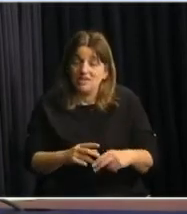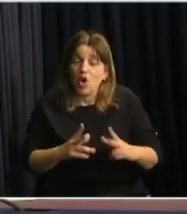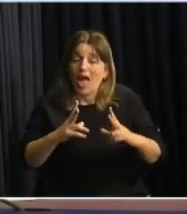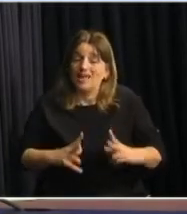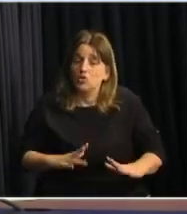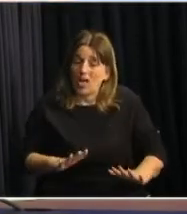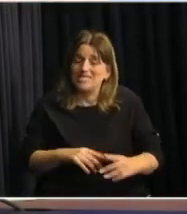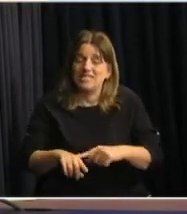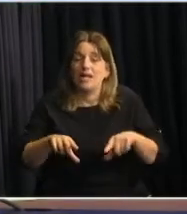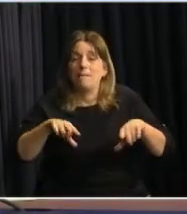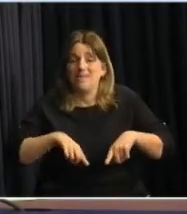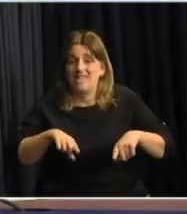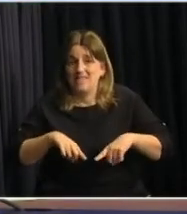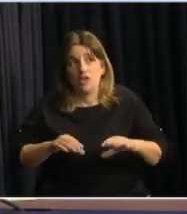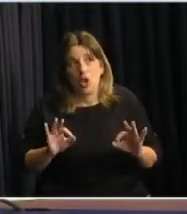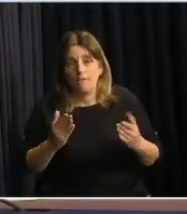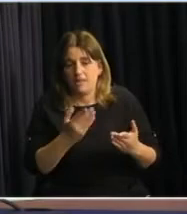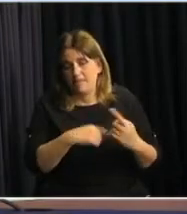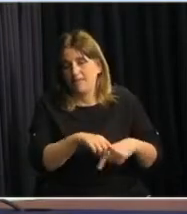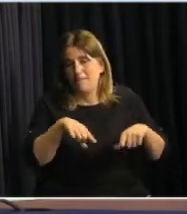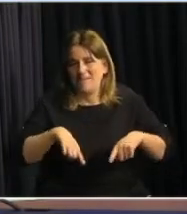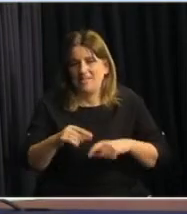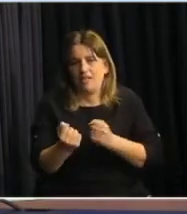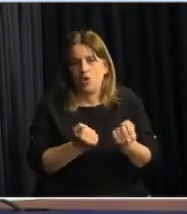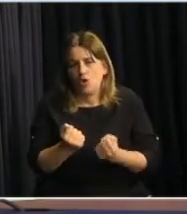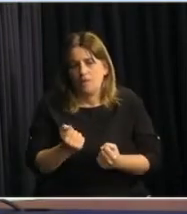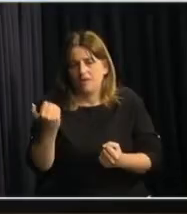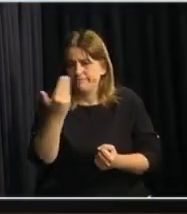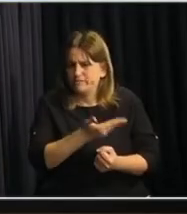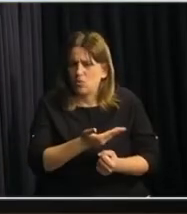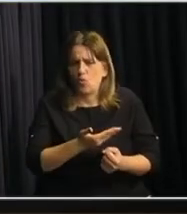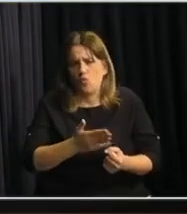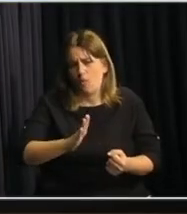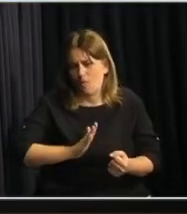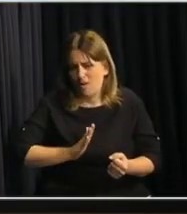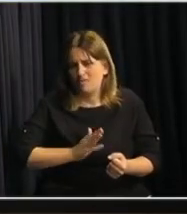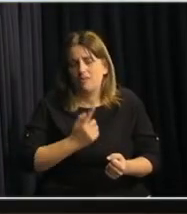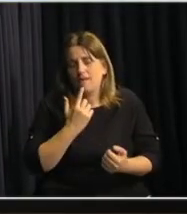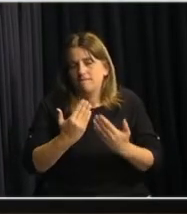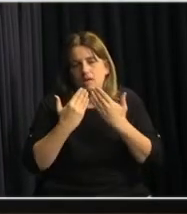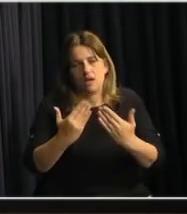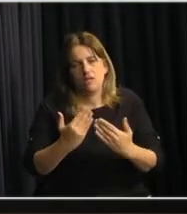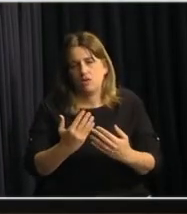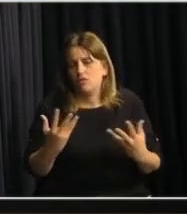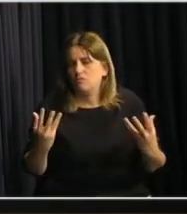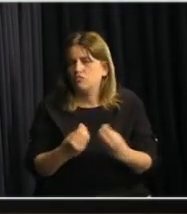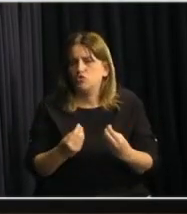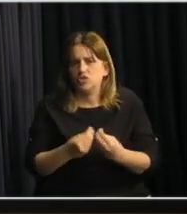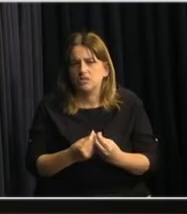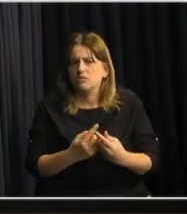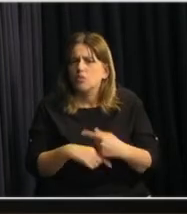del Ministerio y en concreto de la Ministra de Economía, a quien Azucena realmente agradezco inmensamente toda la